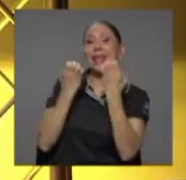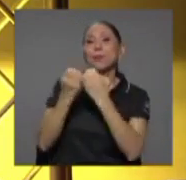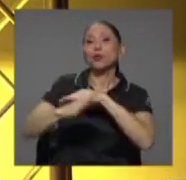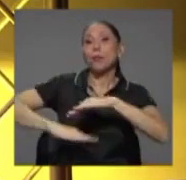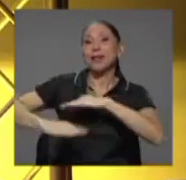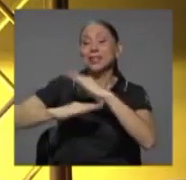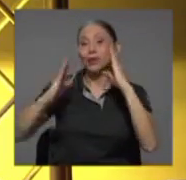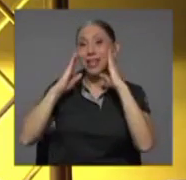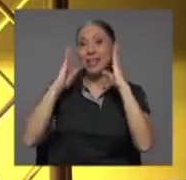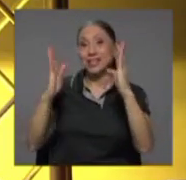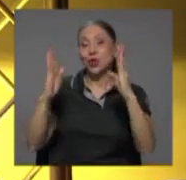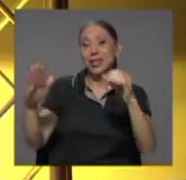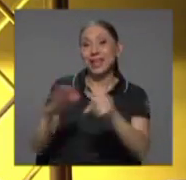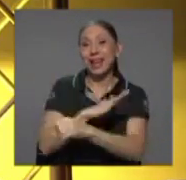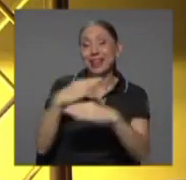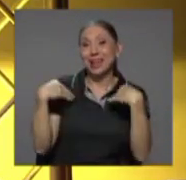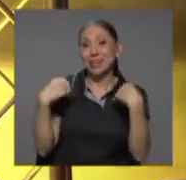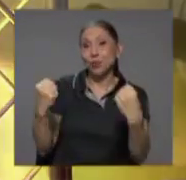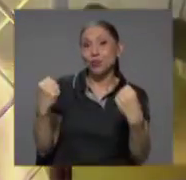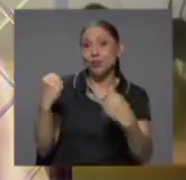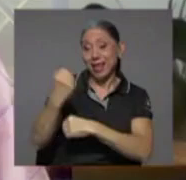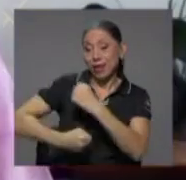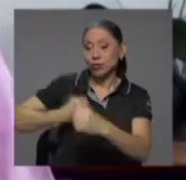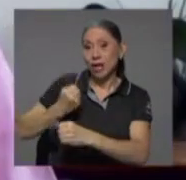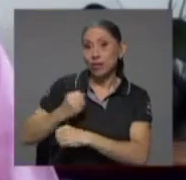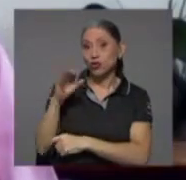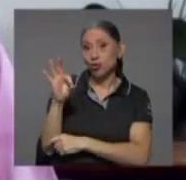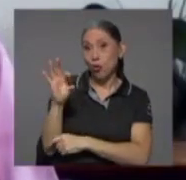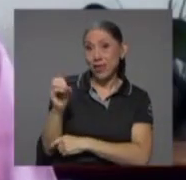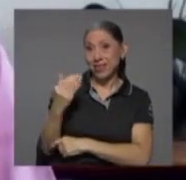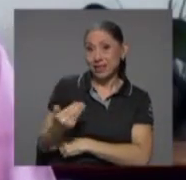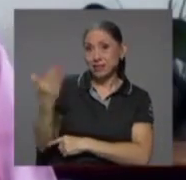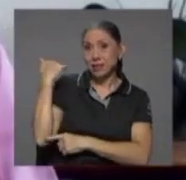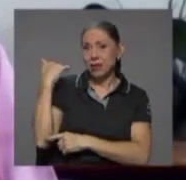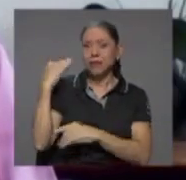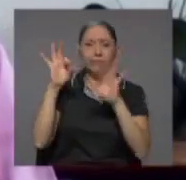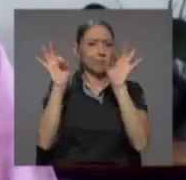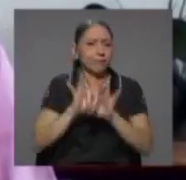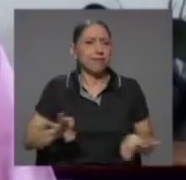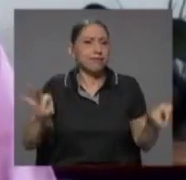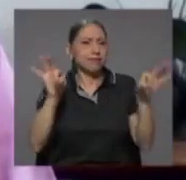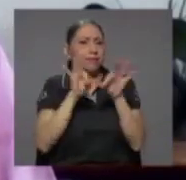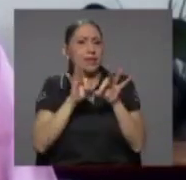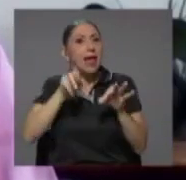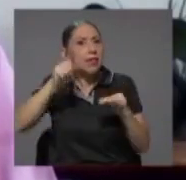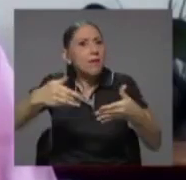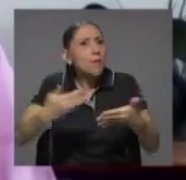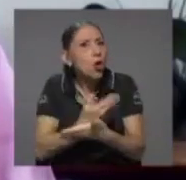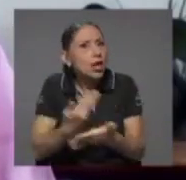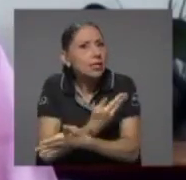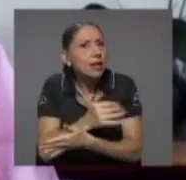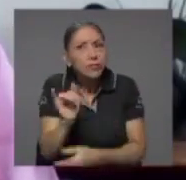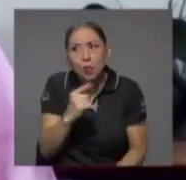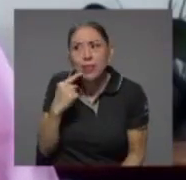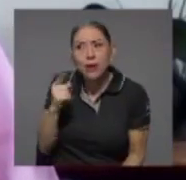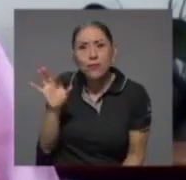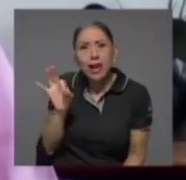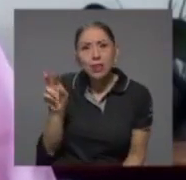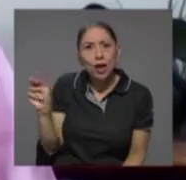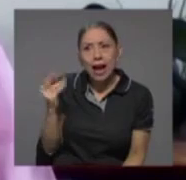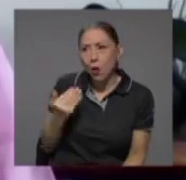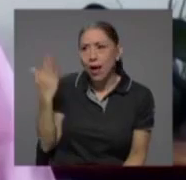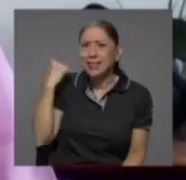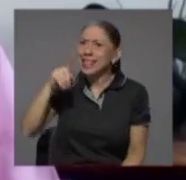en los 90 fue fundamental que hay que modernizar yo apoyo toda la idea de don Fernando Laranjo que hay que dar un